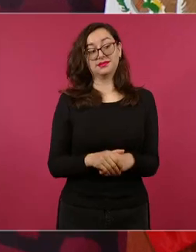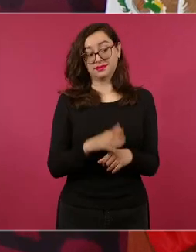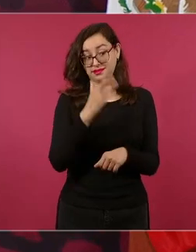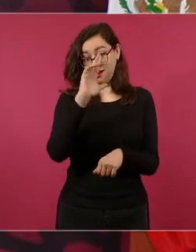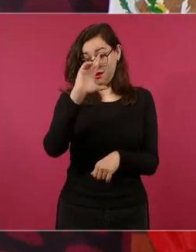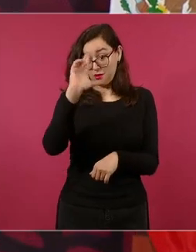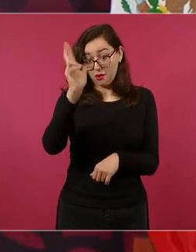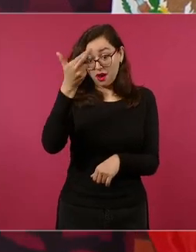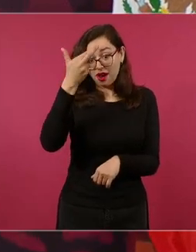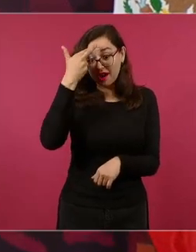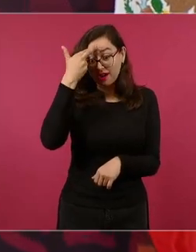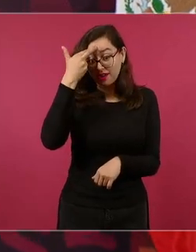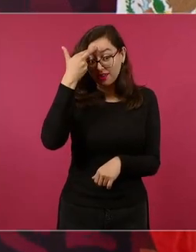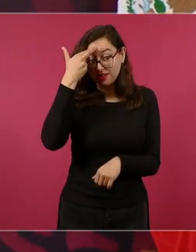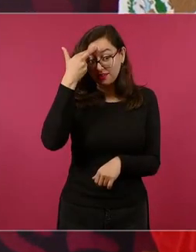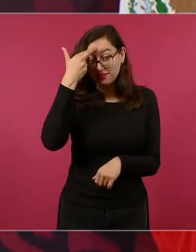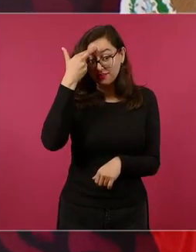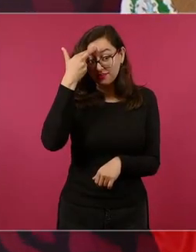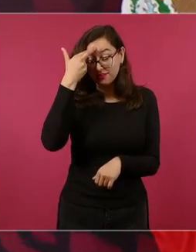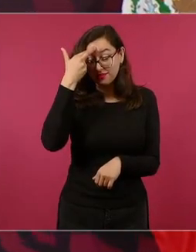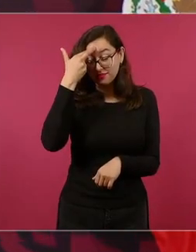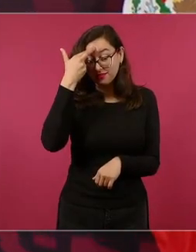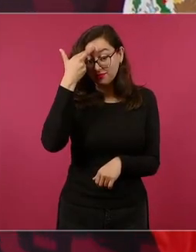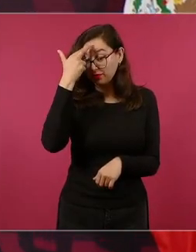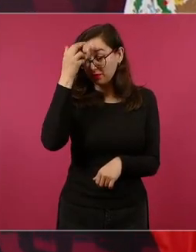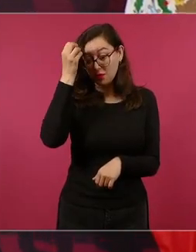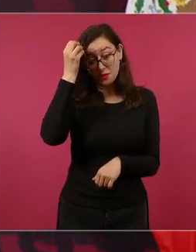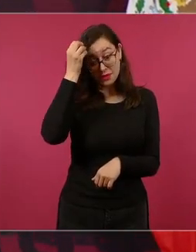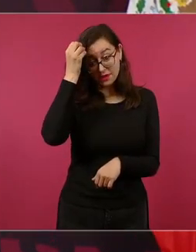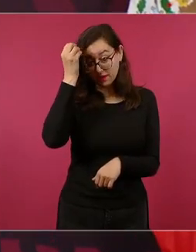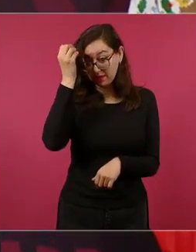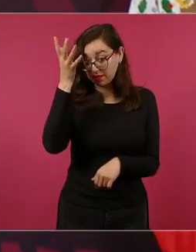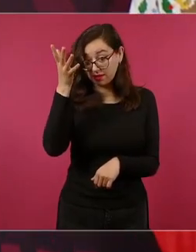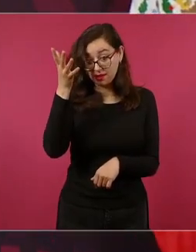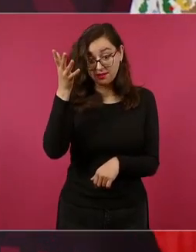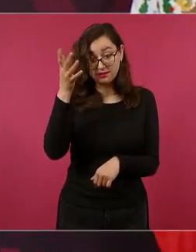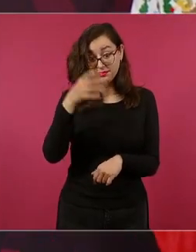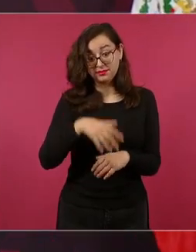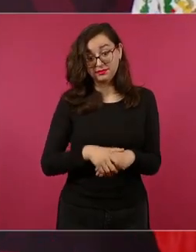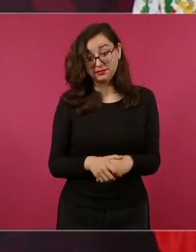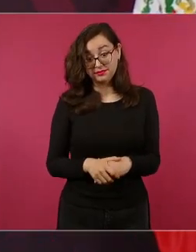no lo olviden porque